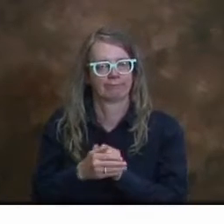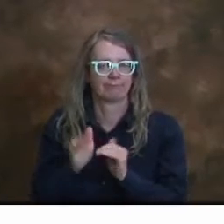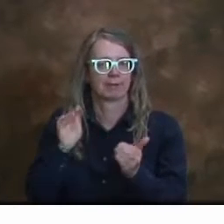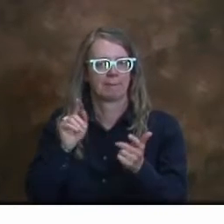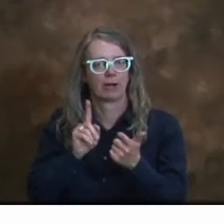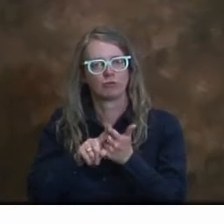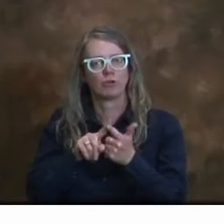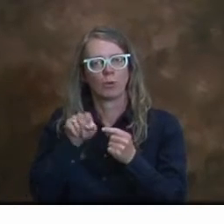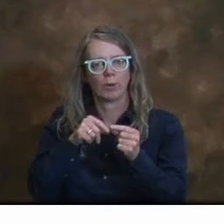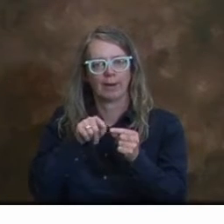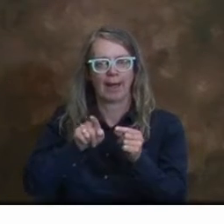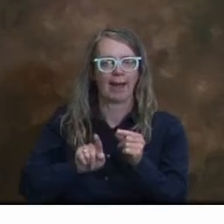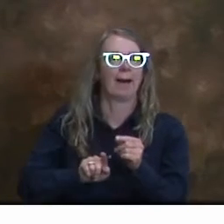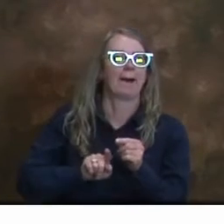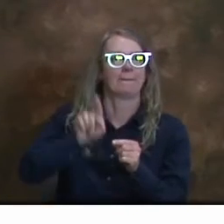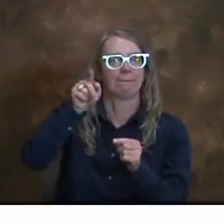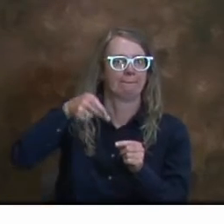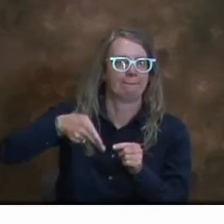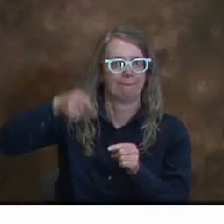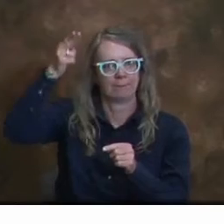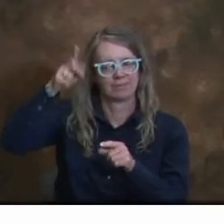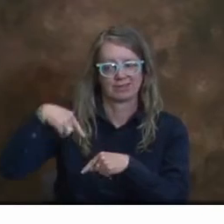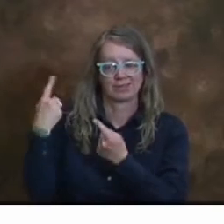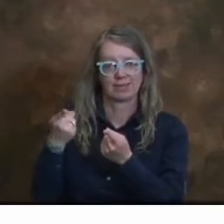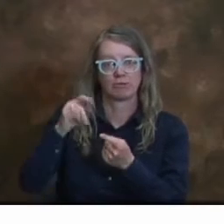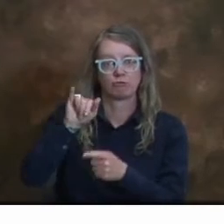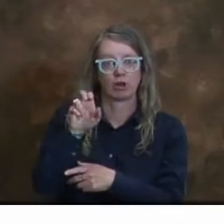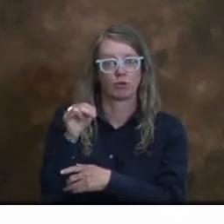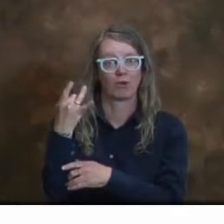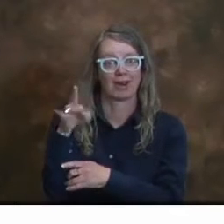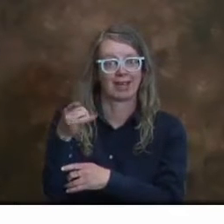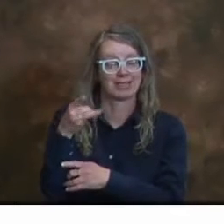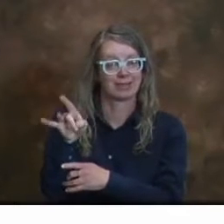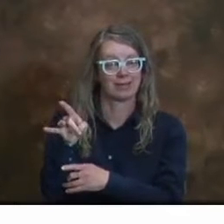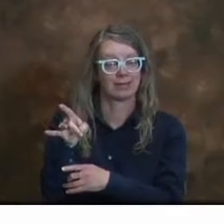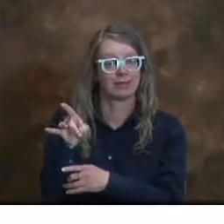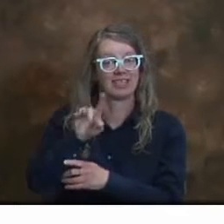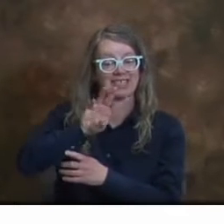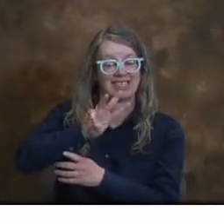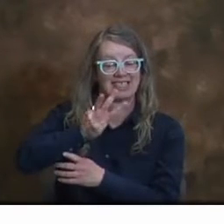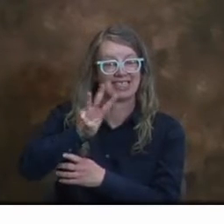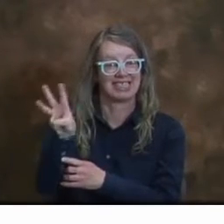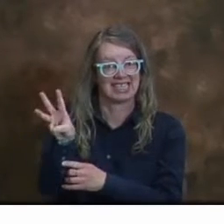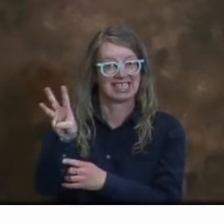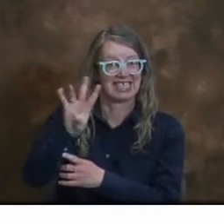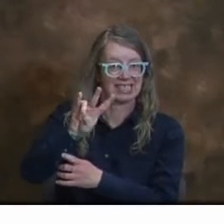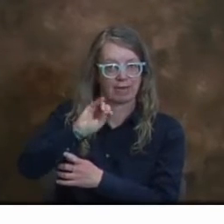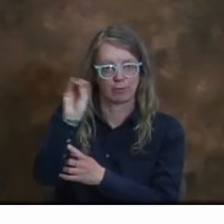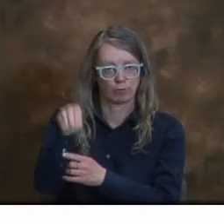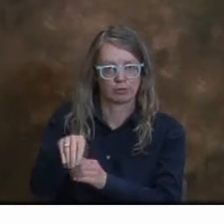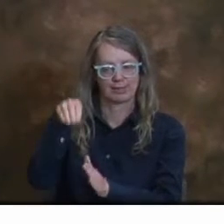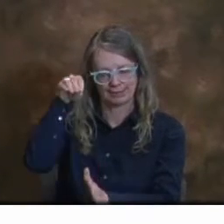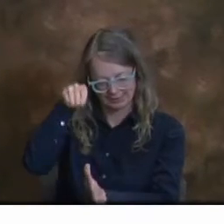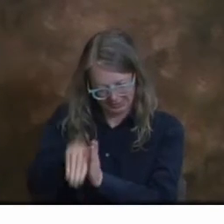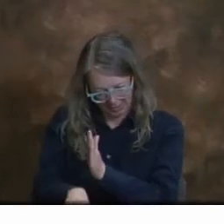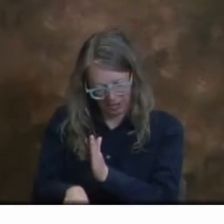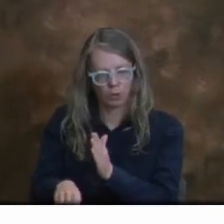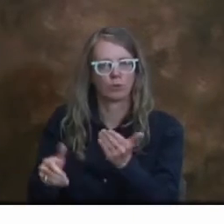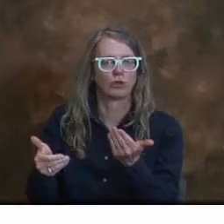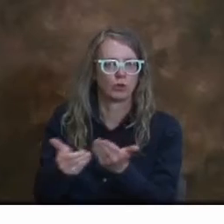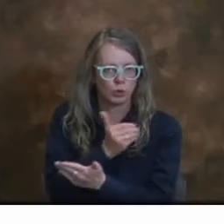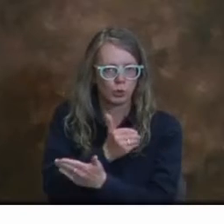bajada importante desde esa subida tan grande. Ha habido una disminución del 67% de los casos